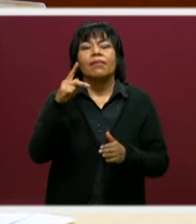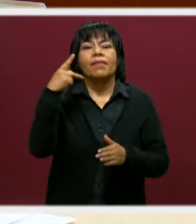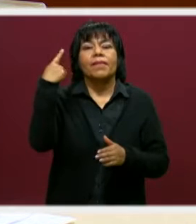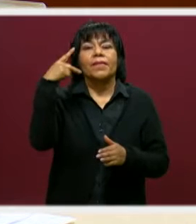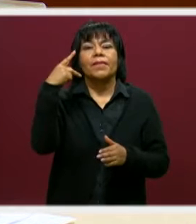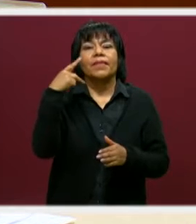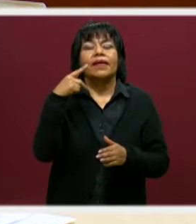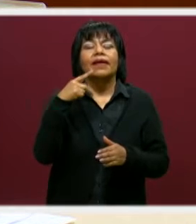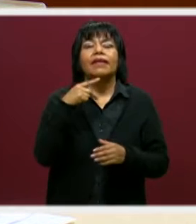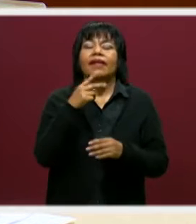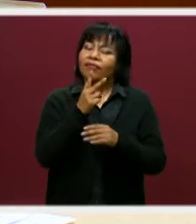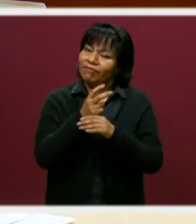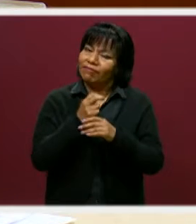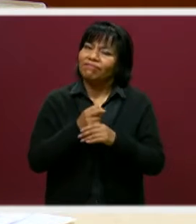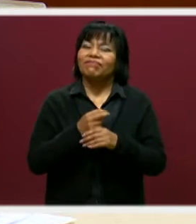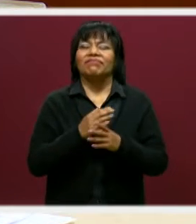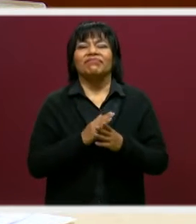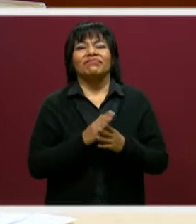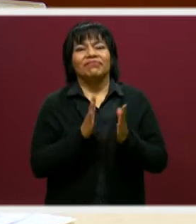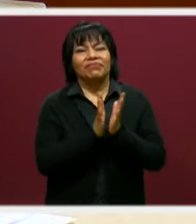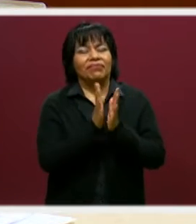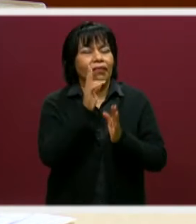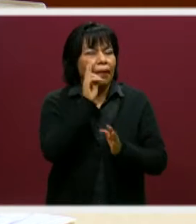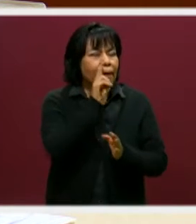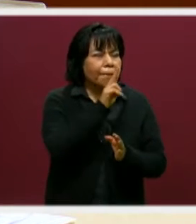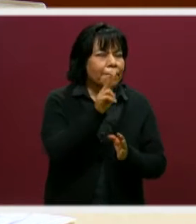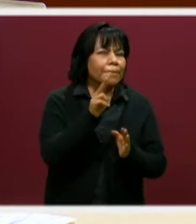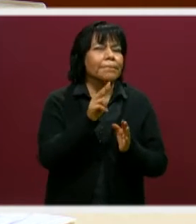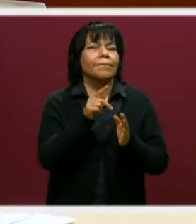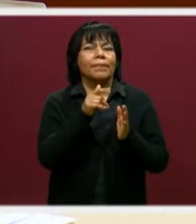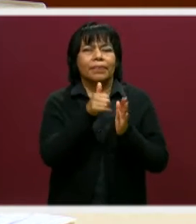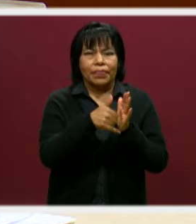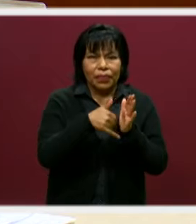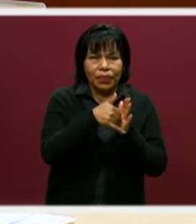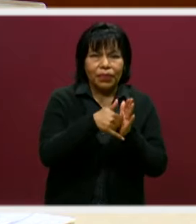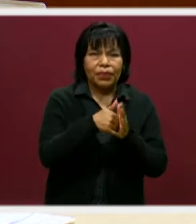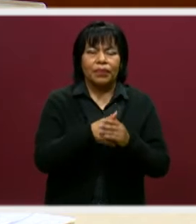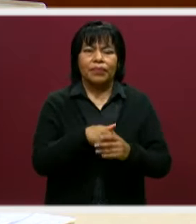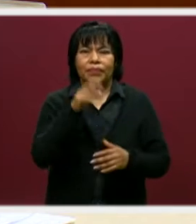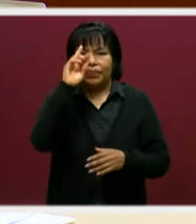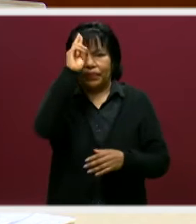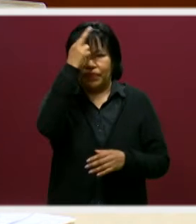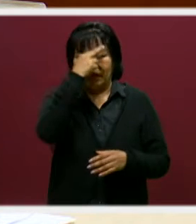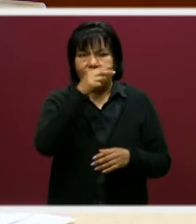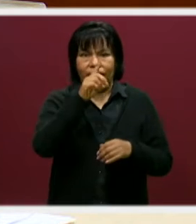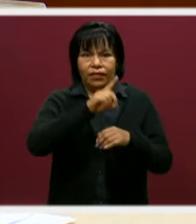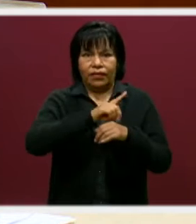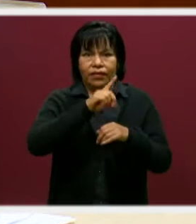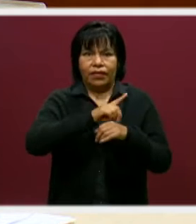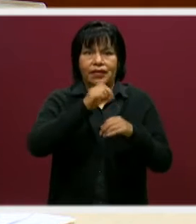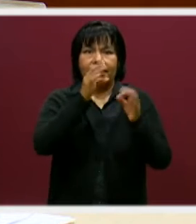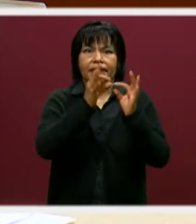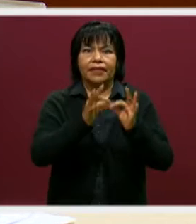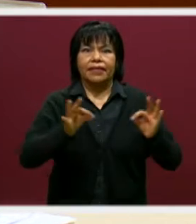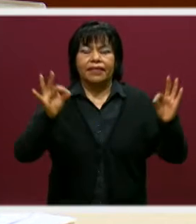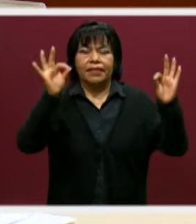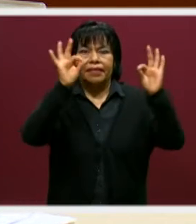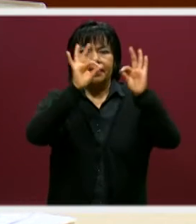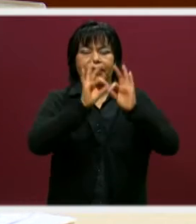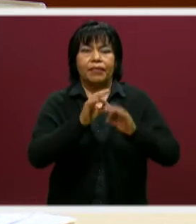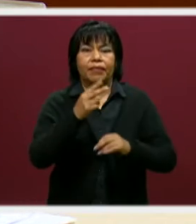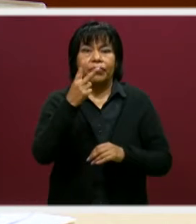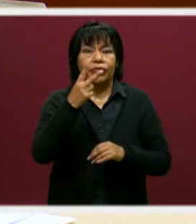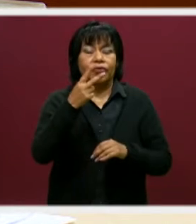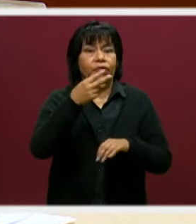visita ahí a nuestro canal de YouTube en Z-Puebla. Recordarles, como todos los días, que es muy importante que tengamos a la mano